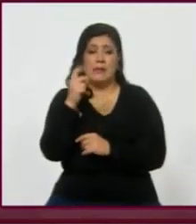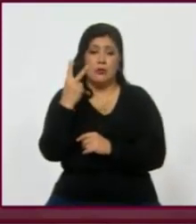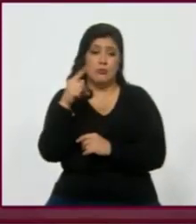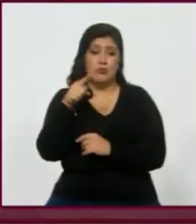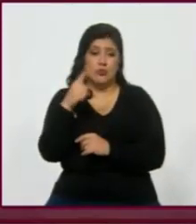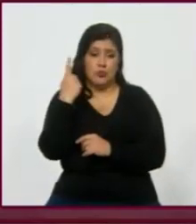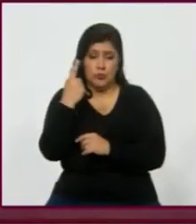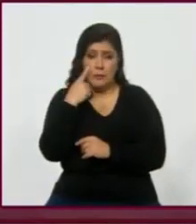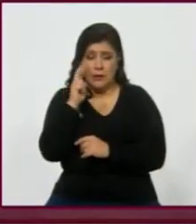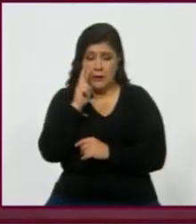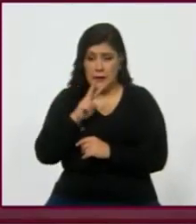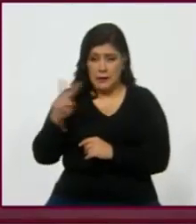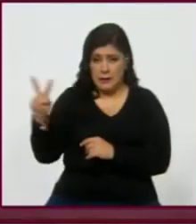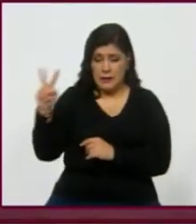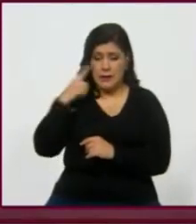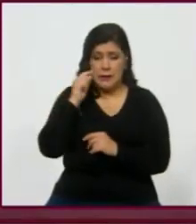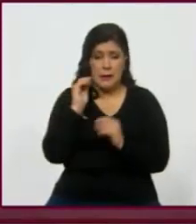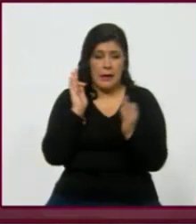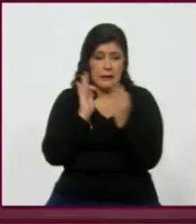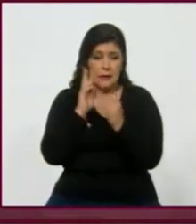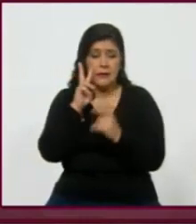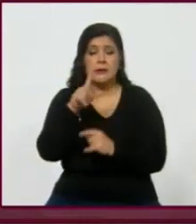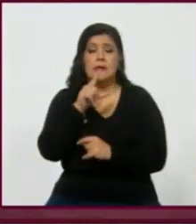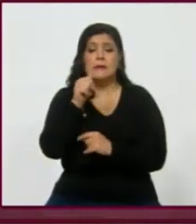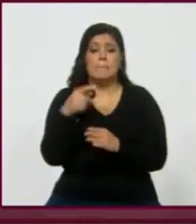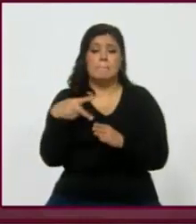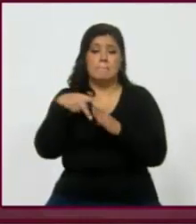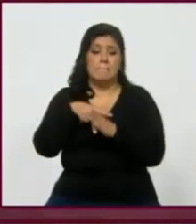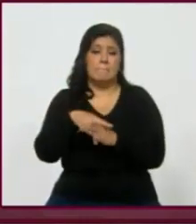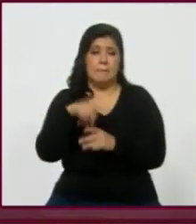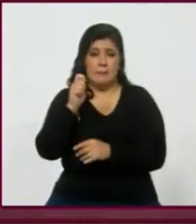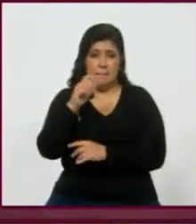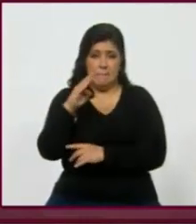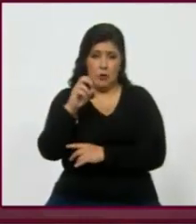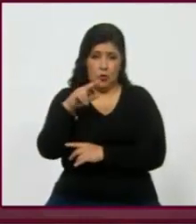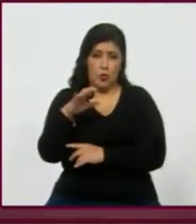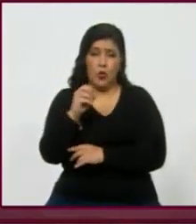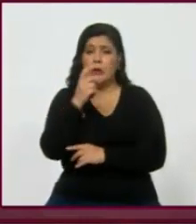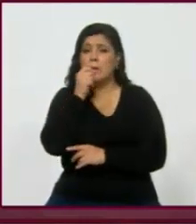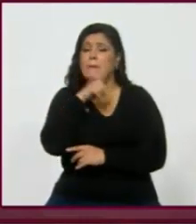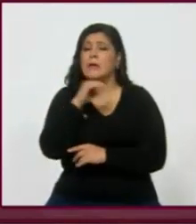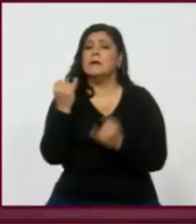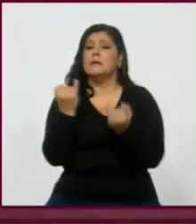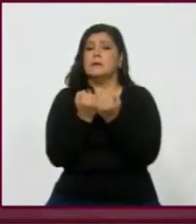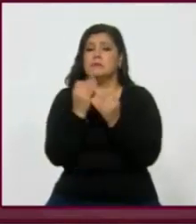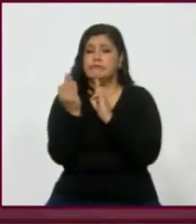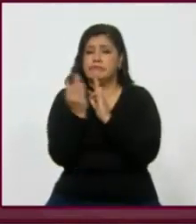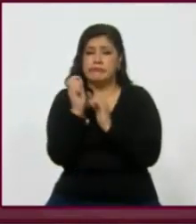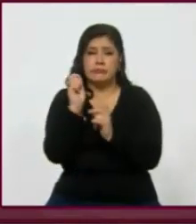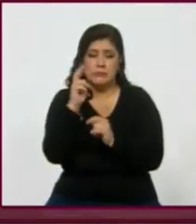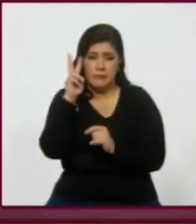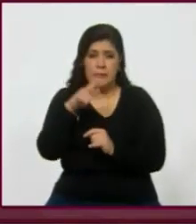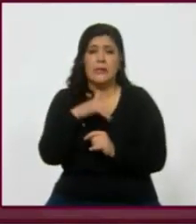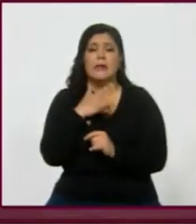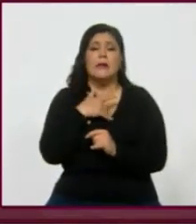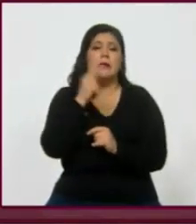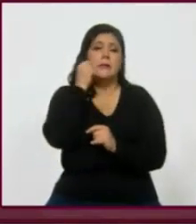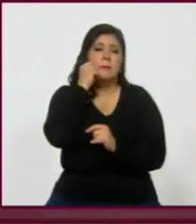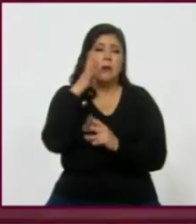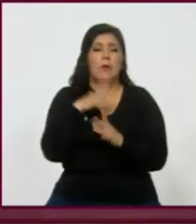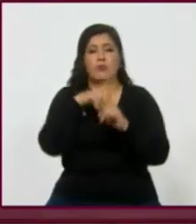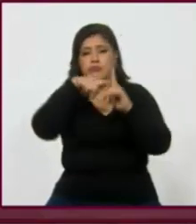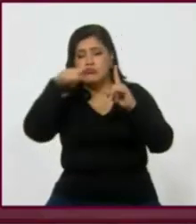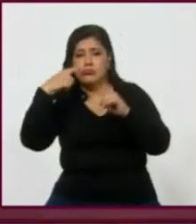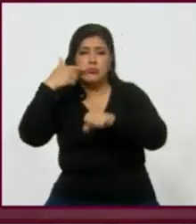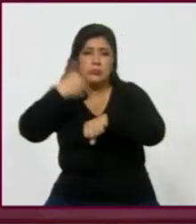como literalmente cerco. Perfecto. Y el del bronco. Y el del bronco también. Entonces, yo creo que es importante, digamos, más allá de las mediciones, que